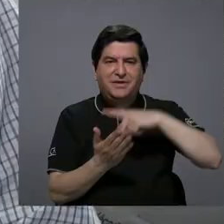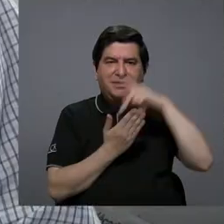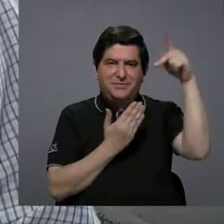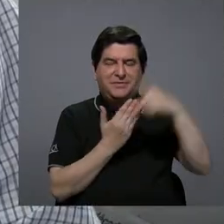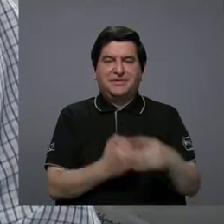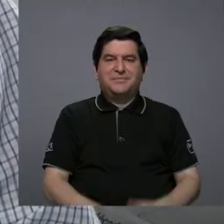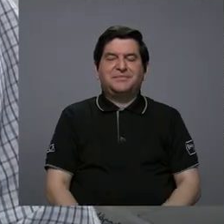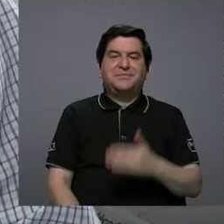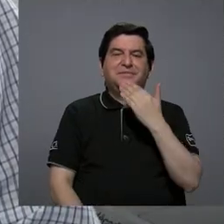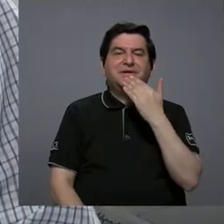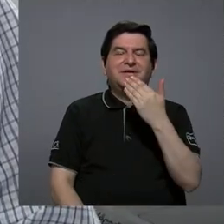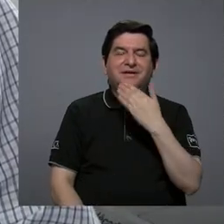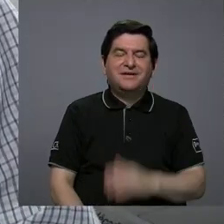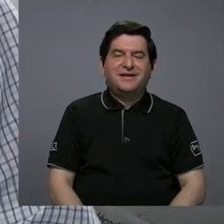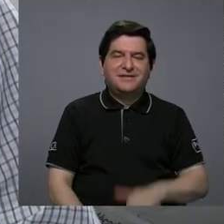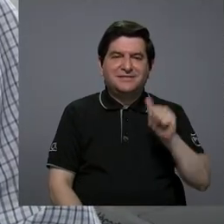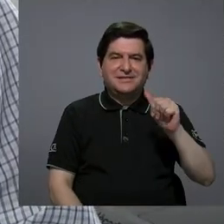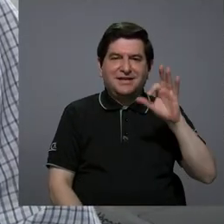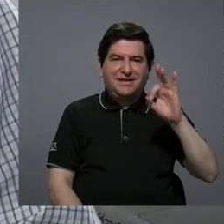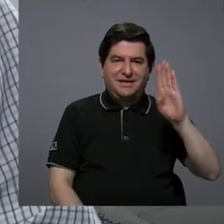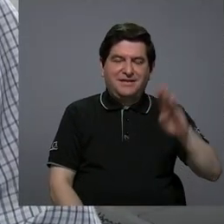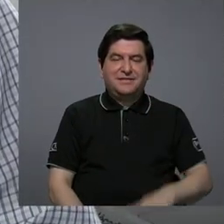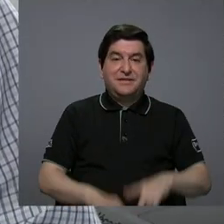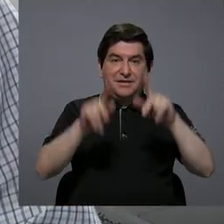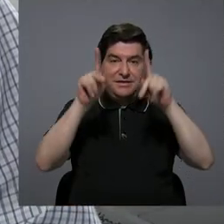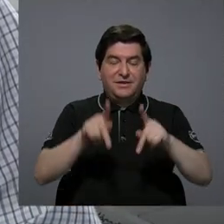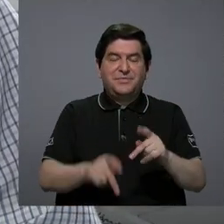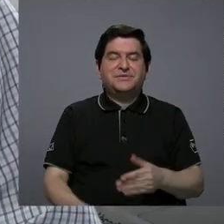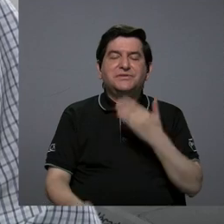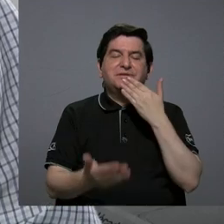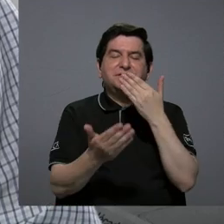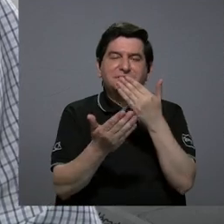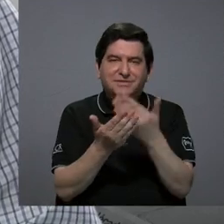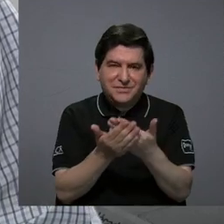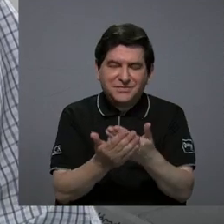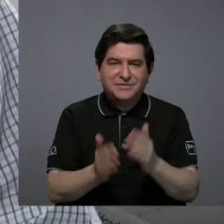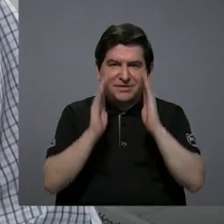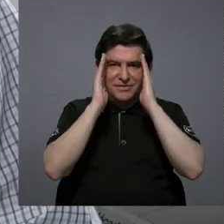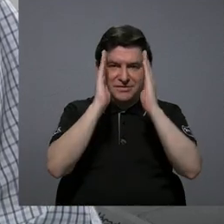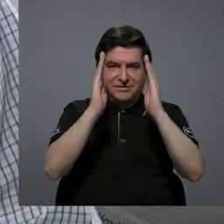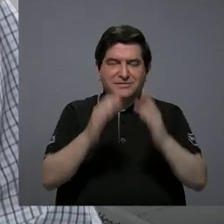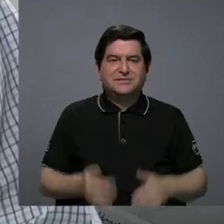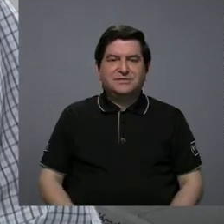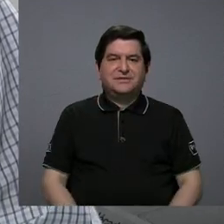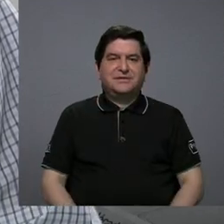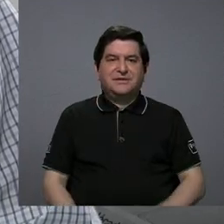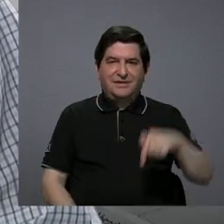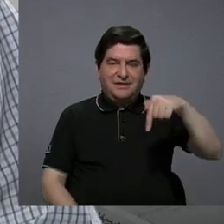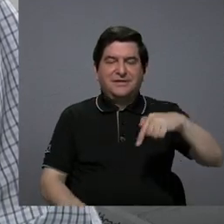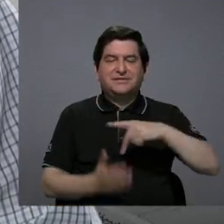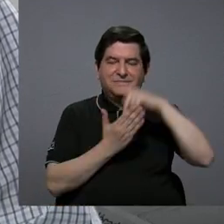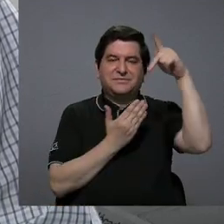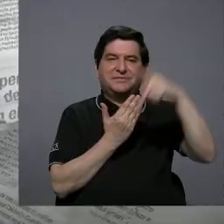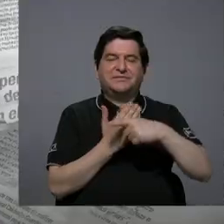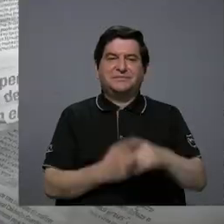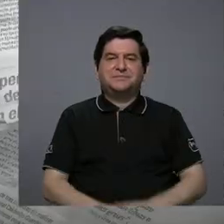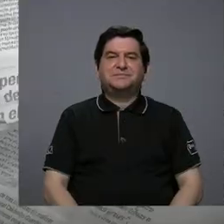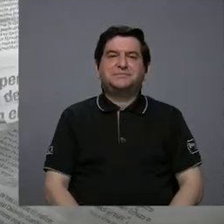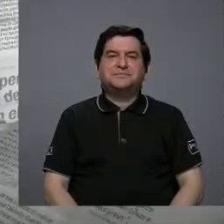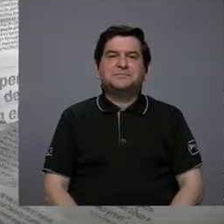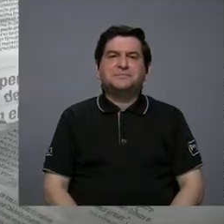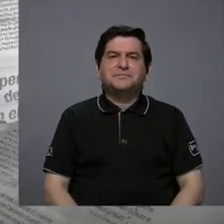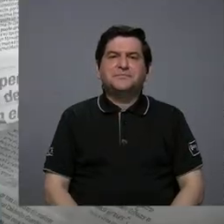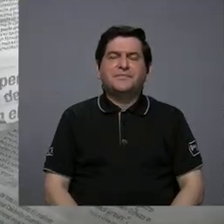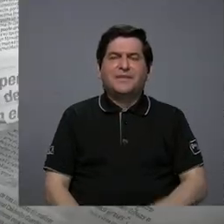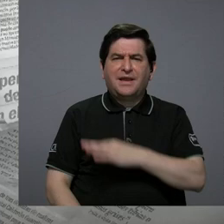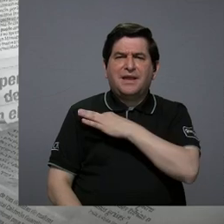programa. Muchas gracias, Alejandra, y muchas gracias a las personas que amablemente nos ven y nos escuchan en el programa. A ver, ¿por